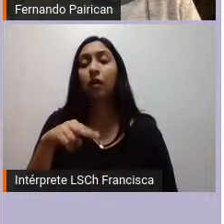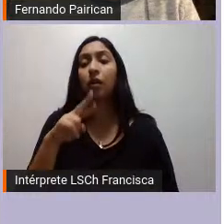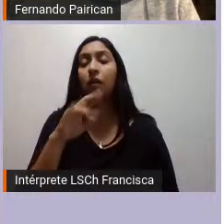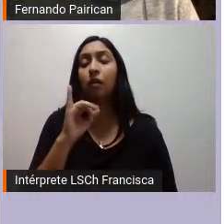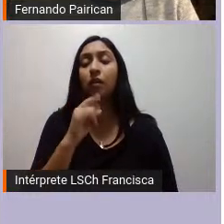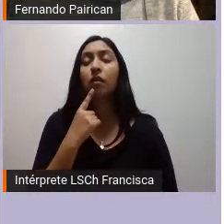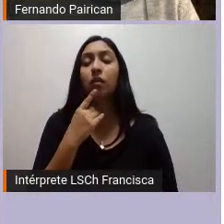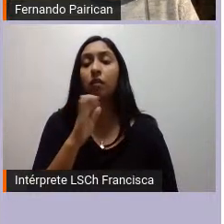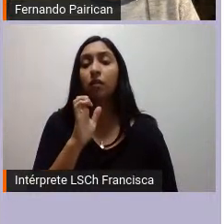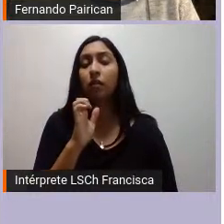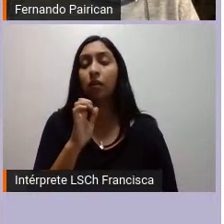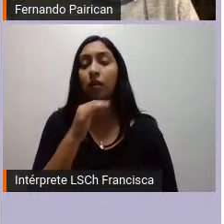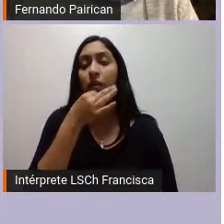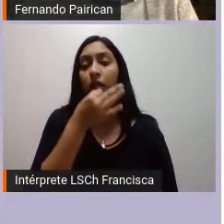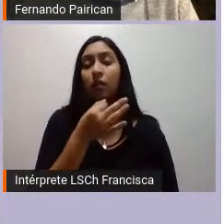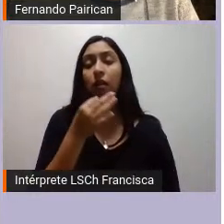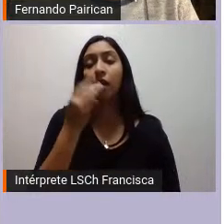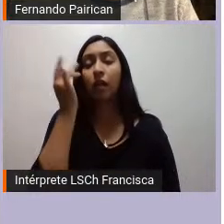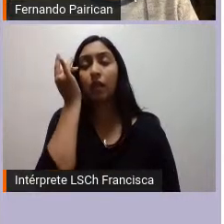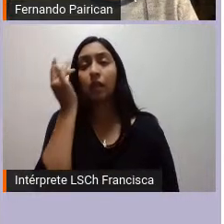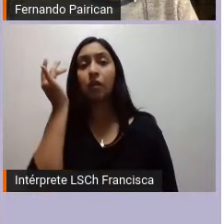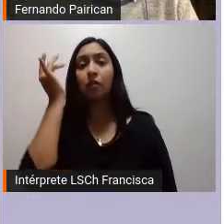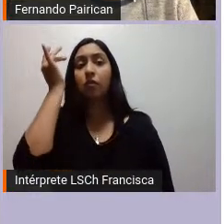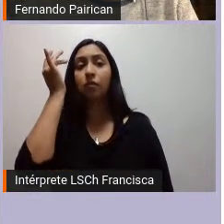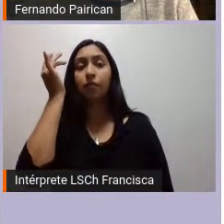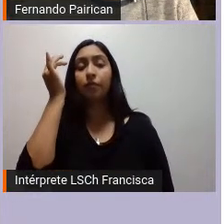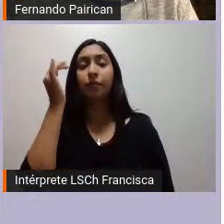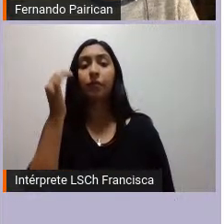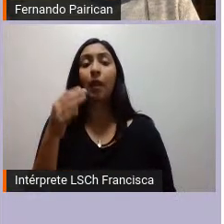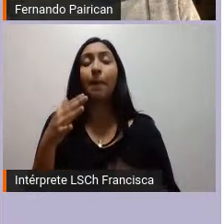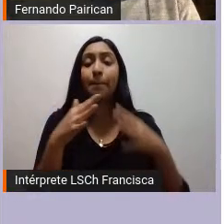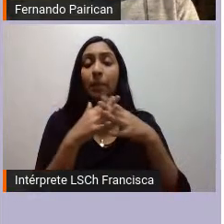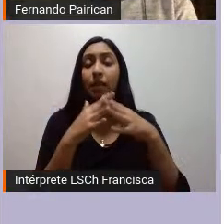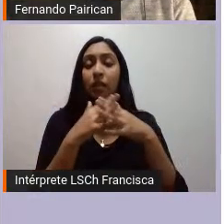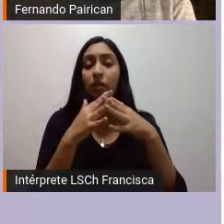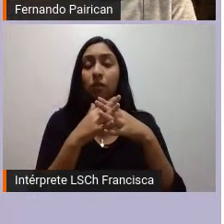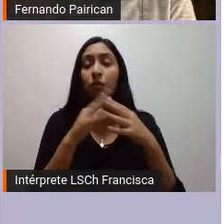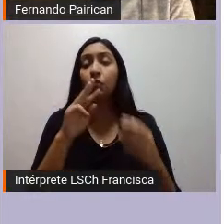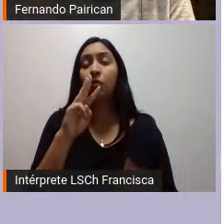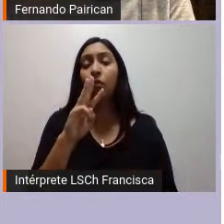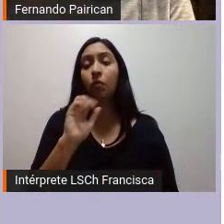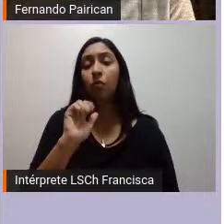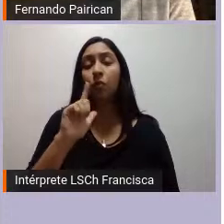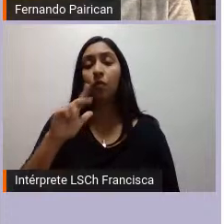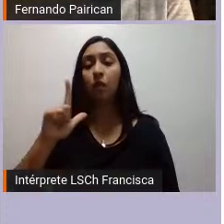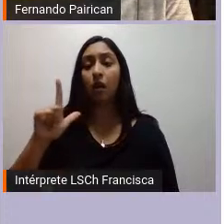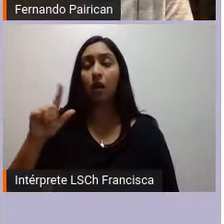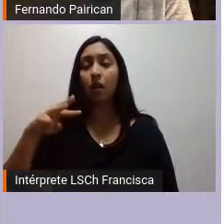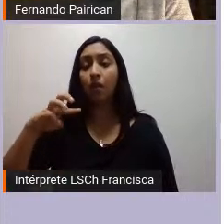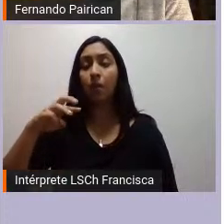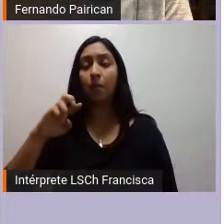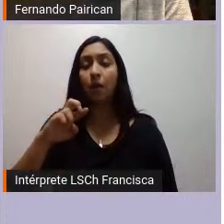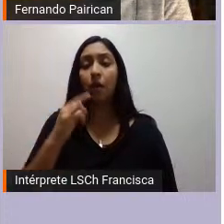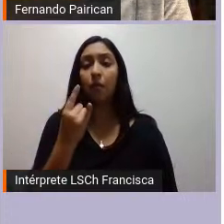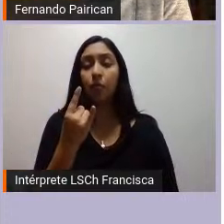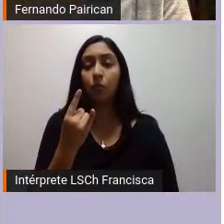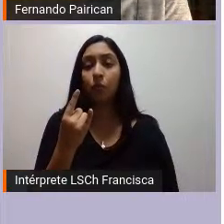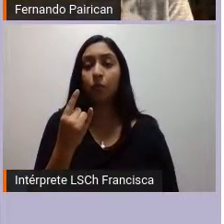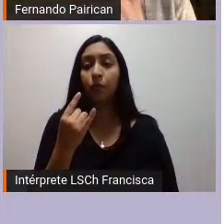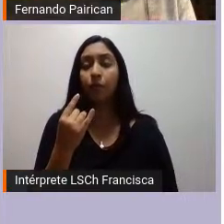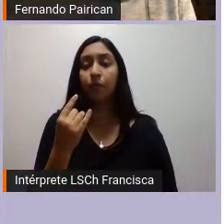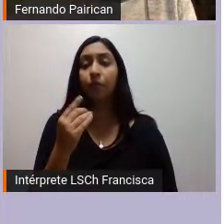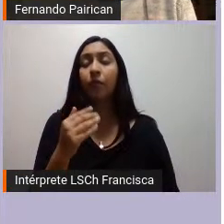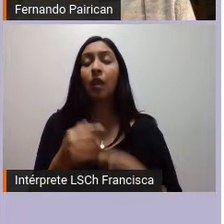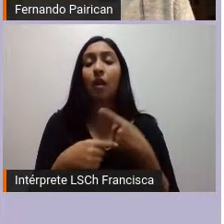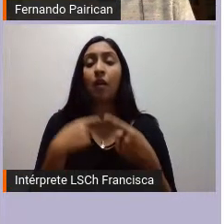hablan de la militarización del Walmapu como aparecen en sus documentos que es la evolución de carabineros a una visión